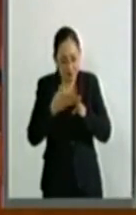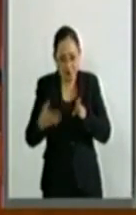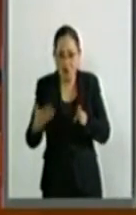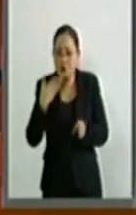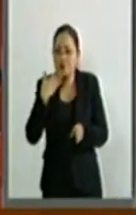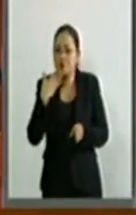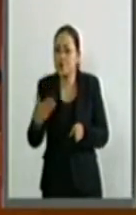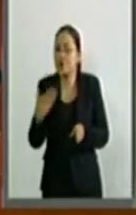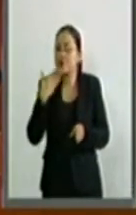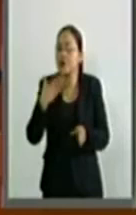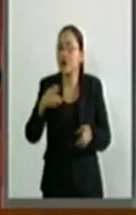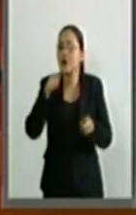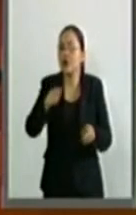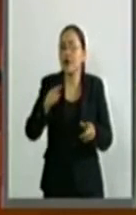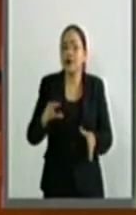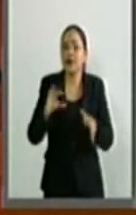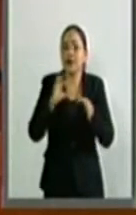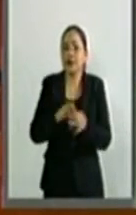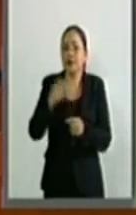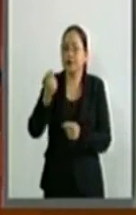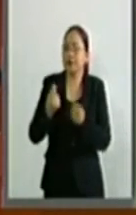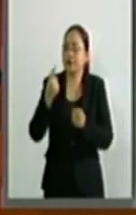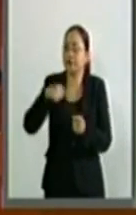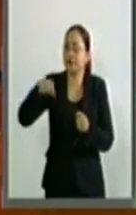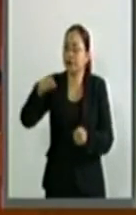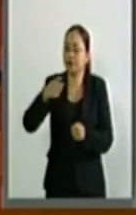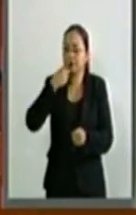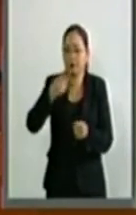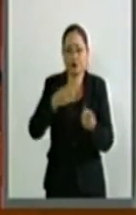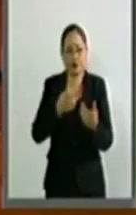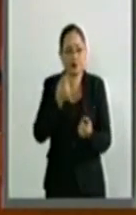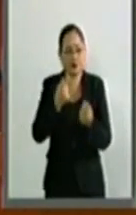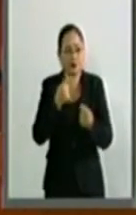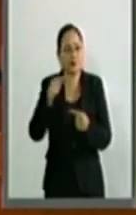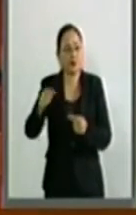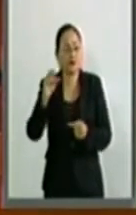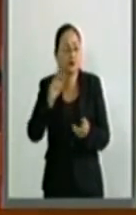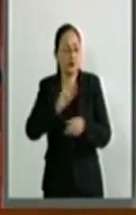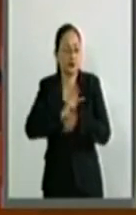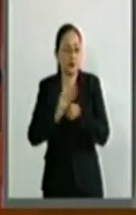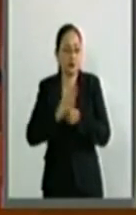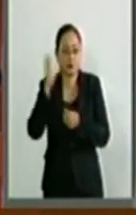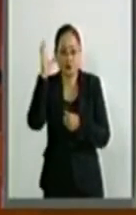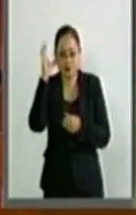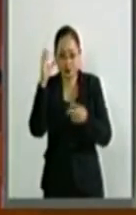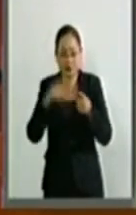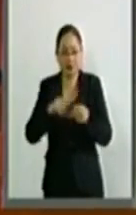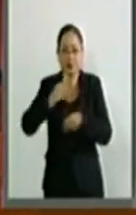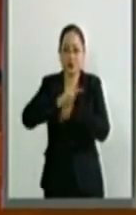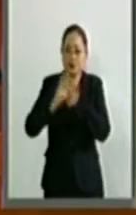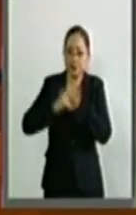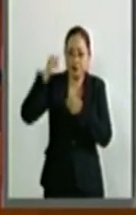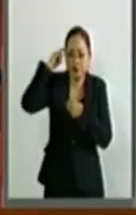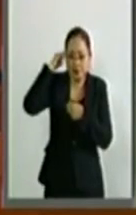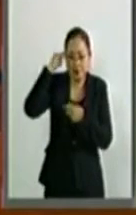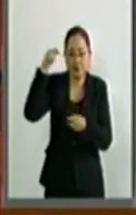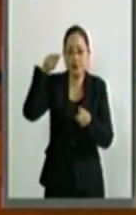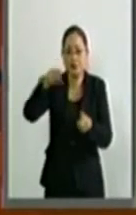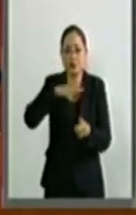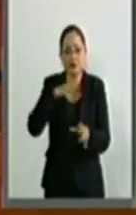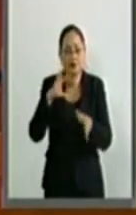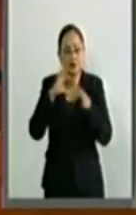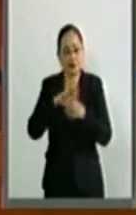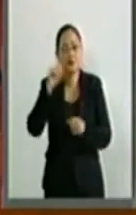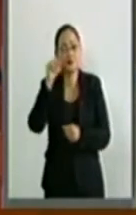juzgar por la marcha de los grandes centros económicos como China y la India, también